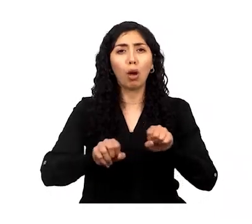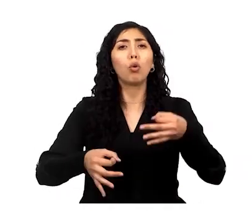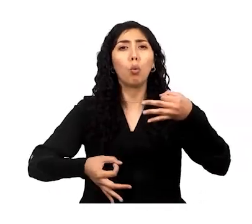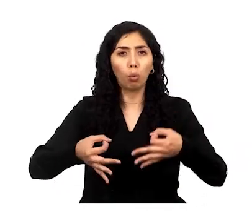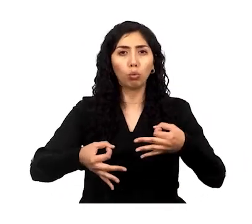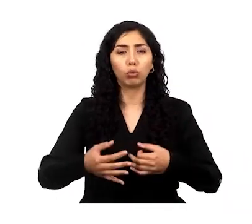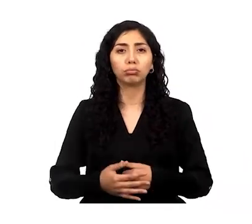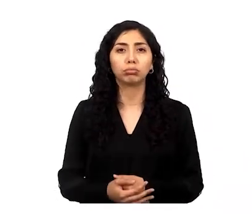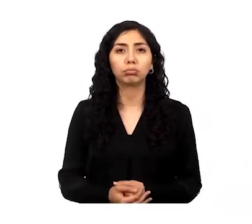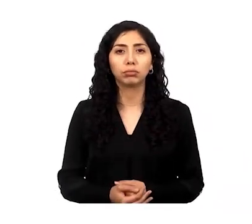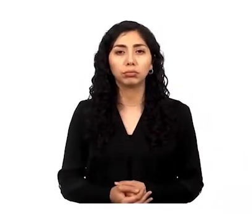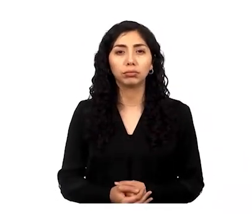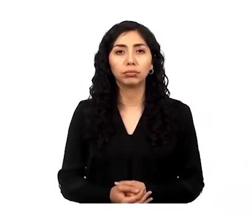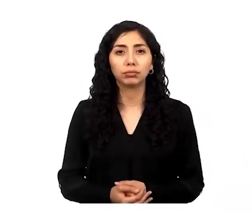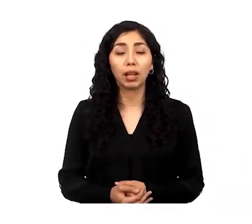Trato Justo